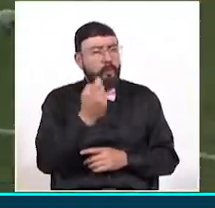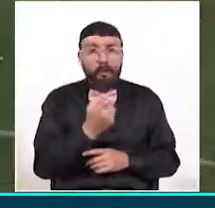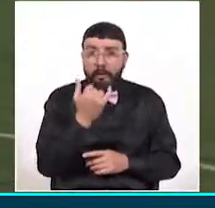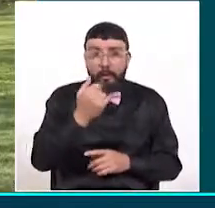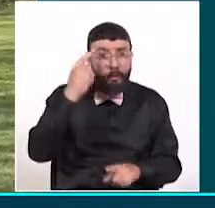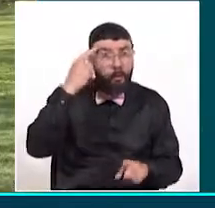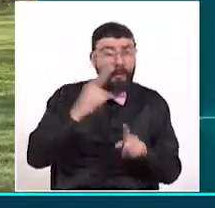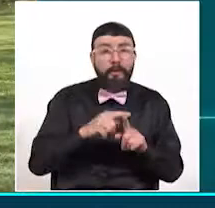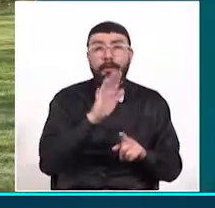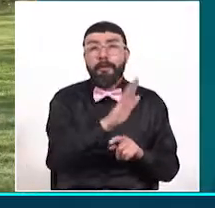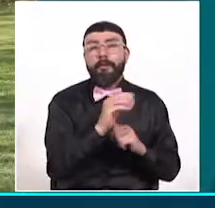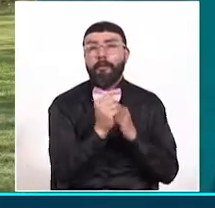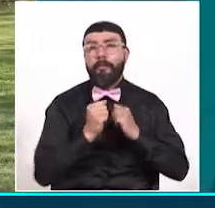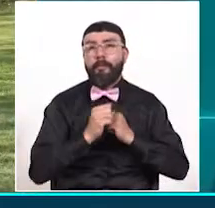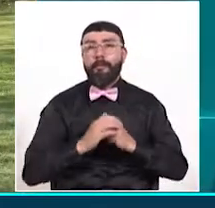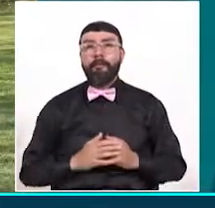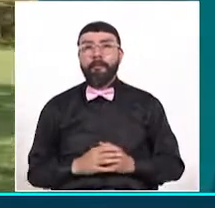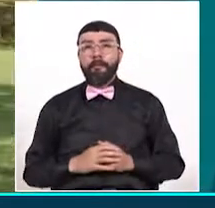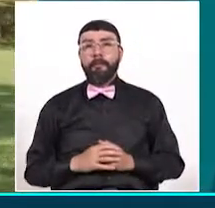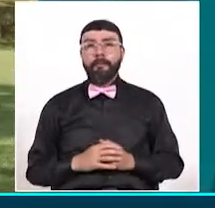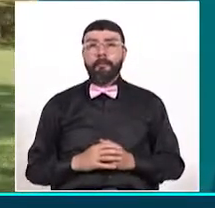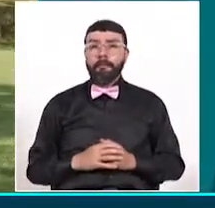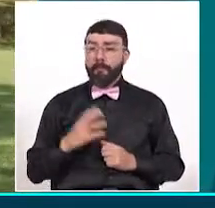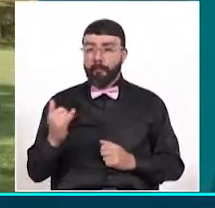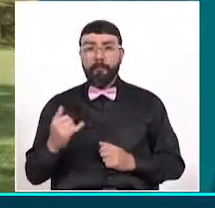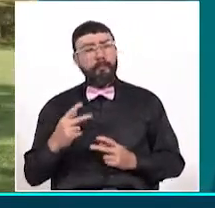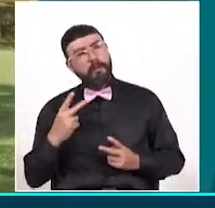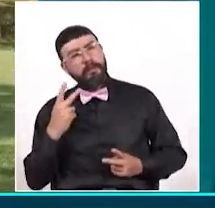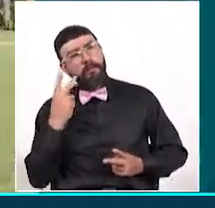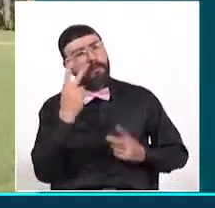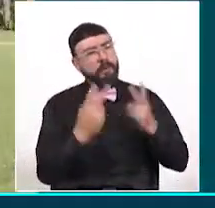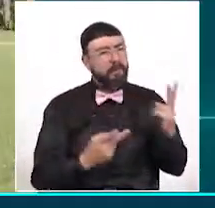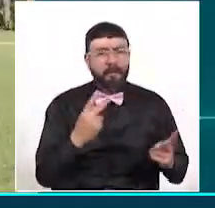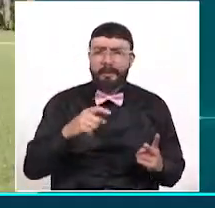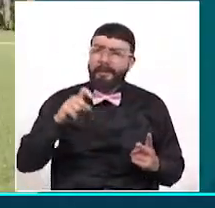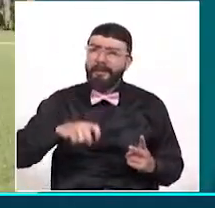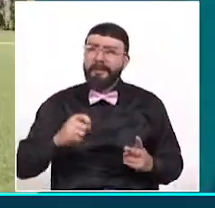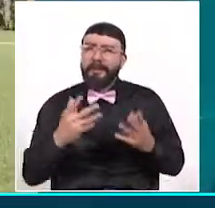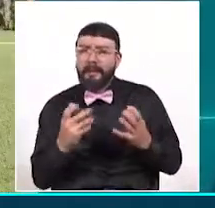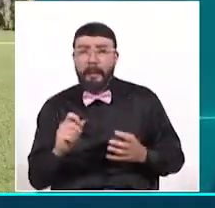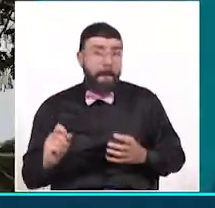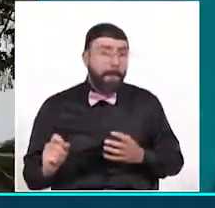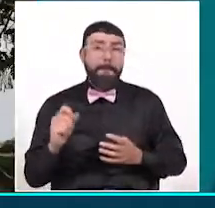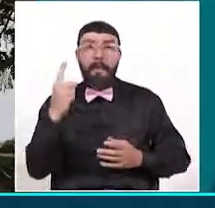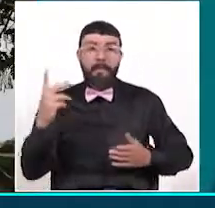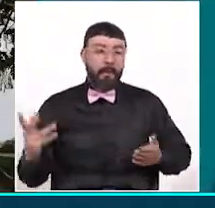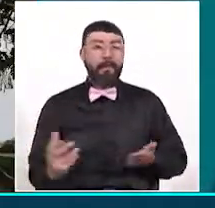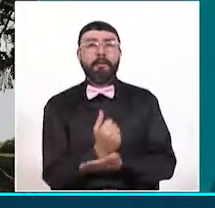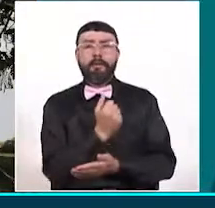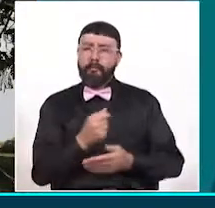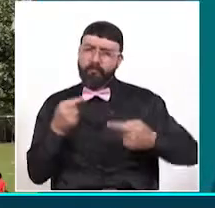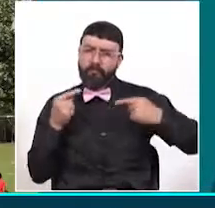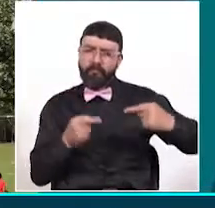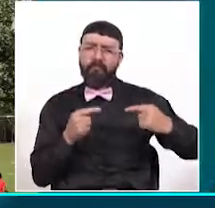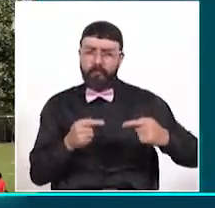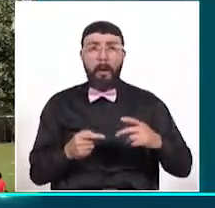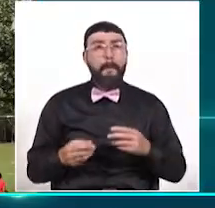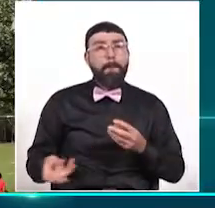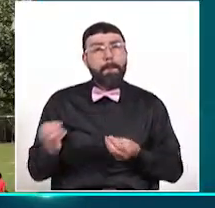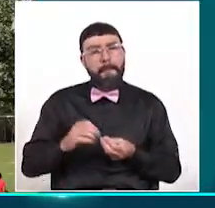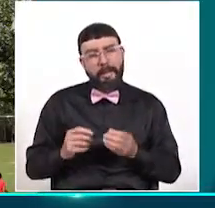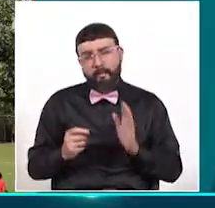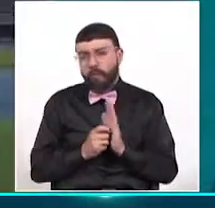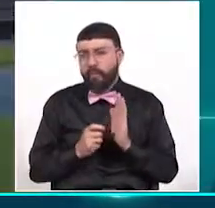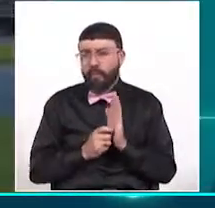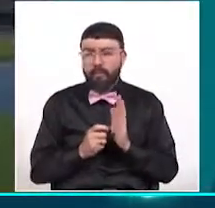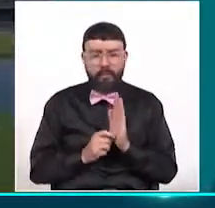Bogotá. El cuadro matecaña viaja con la necesidad de lograr su primera victoria en lo que va del campeonato y sumar para salir del fondo de